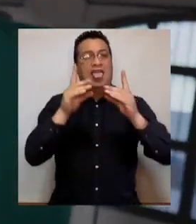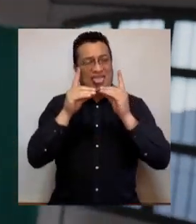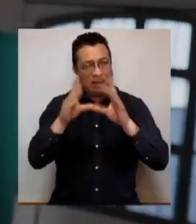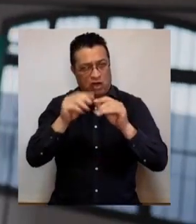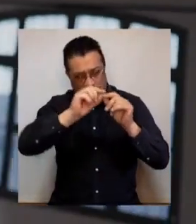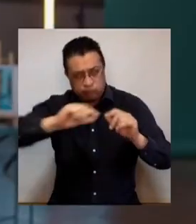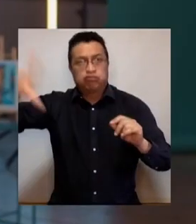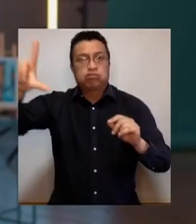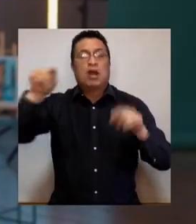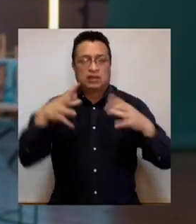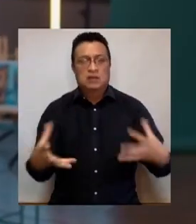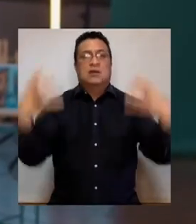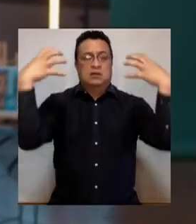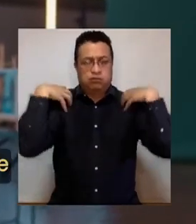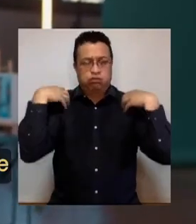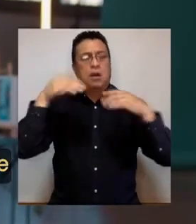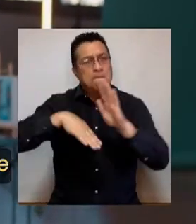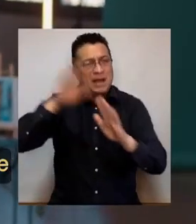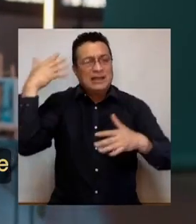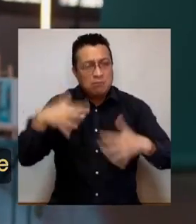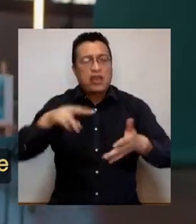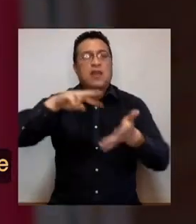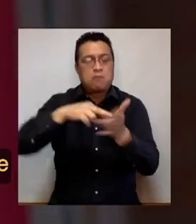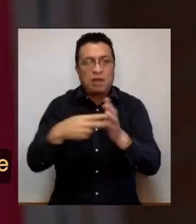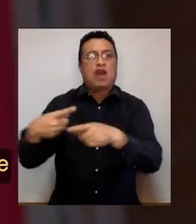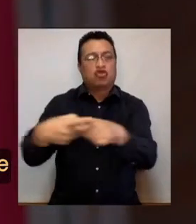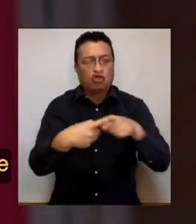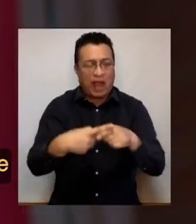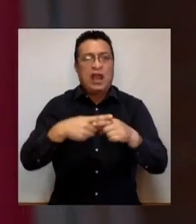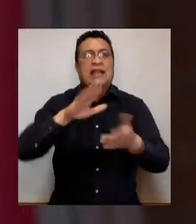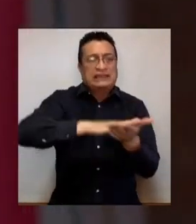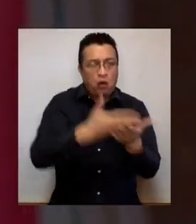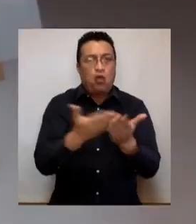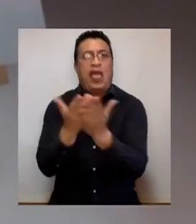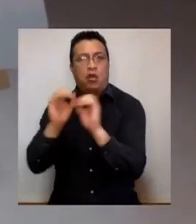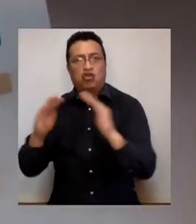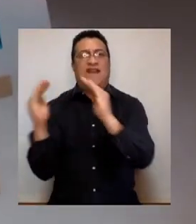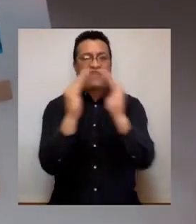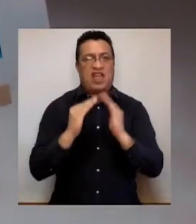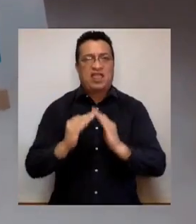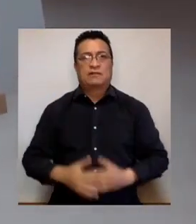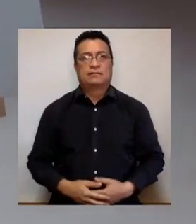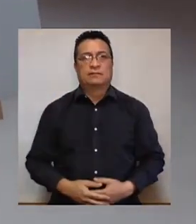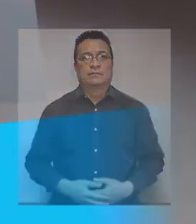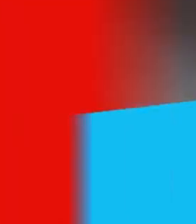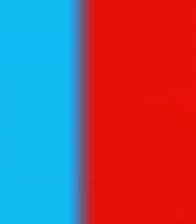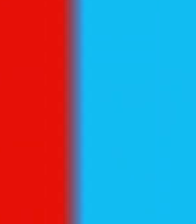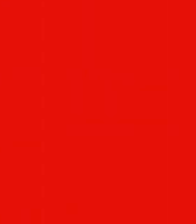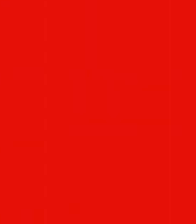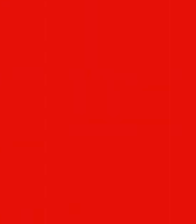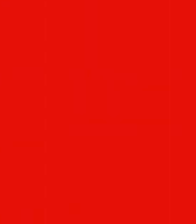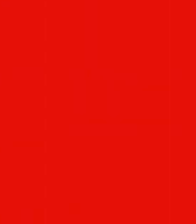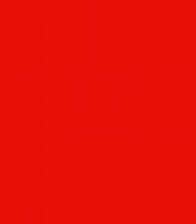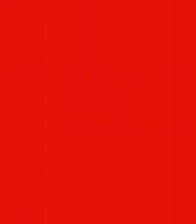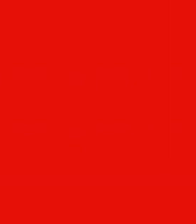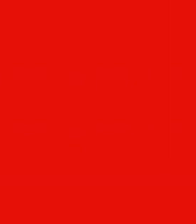nueva constitución Nacida en democracia Y que además Se haga cargo Sustantivamente De los problemas sociales Como salud Educación Y vivienda